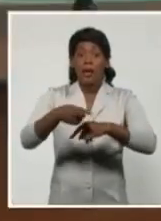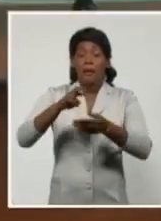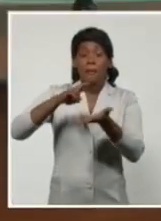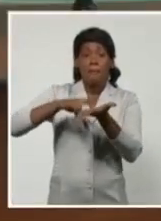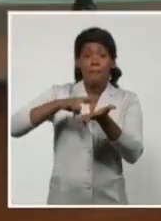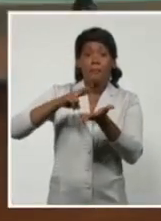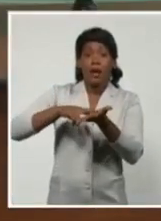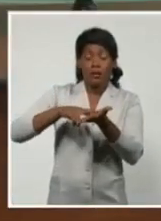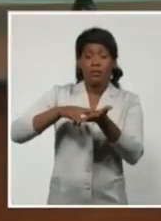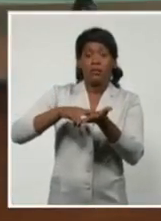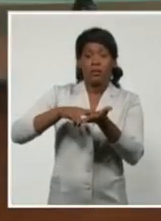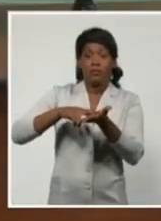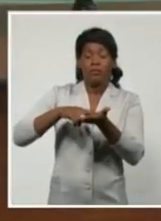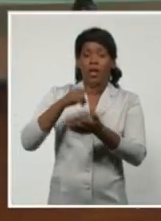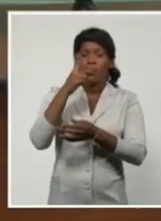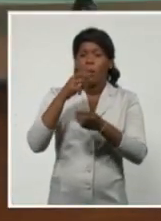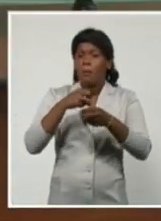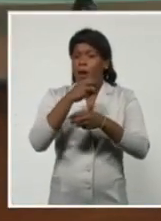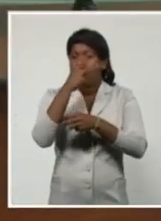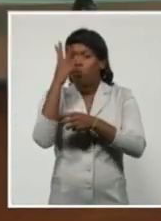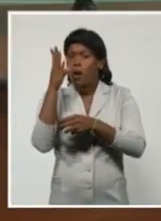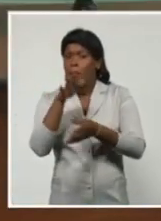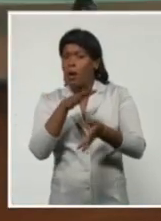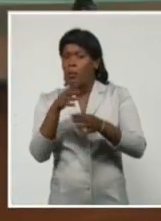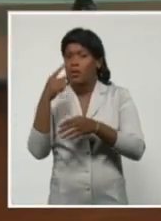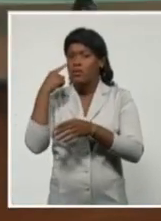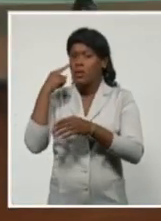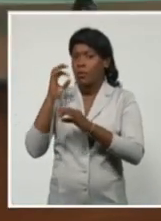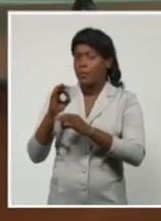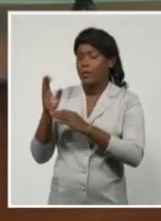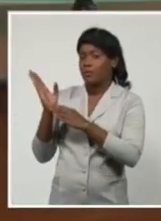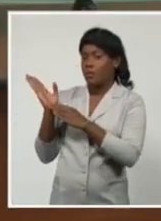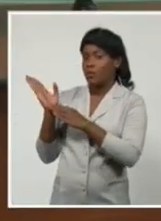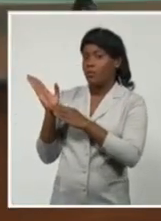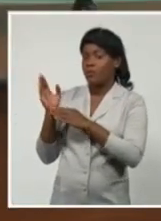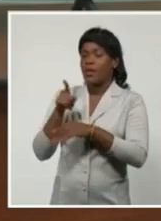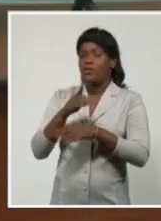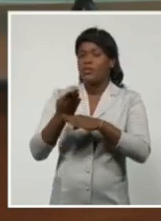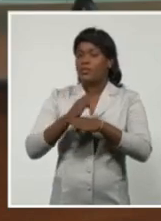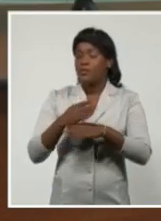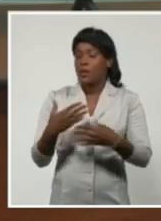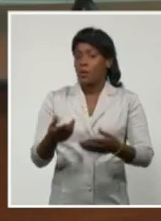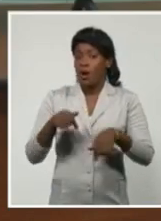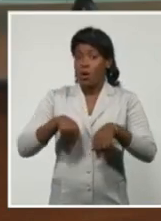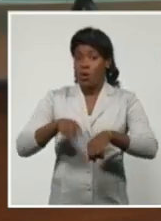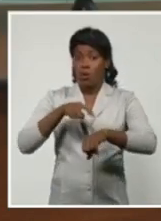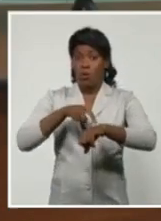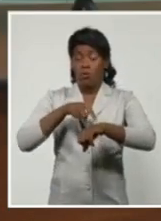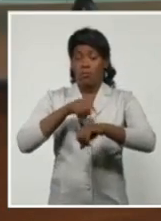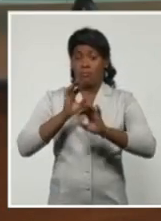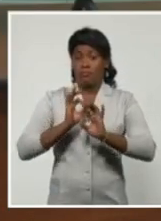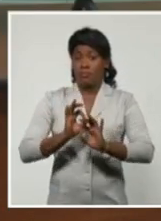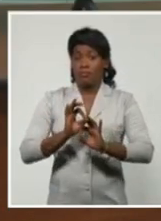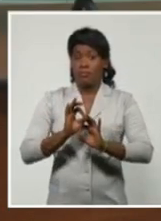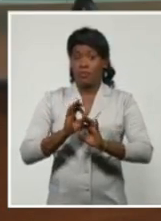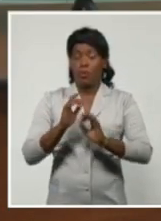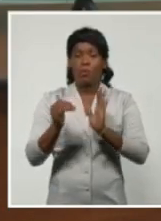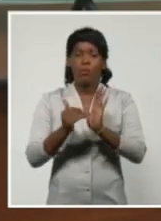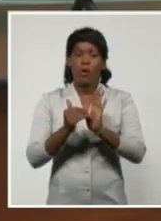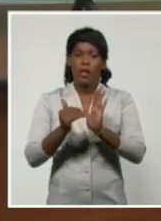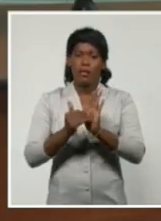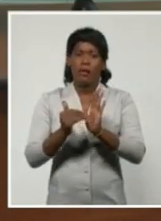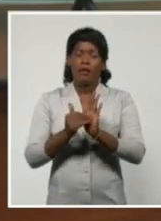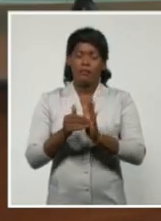A las 2 de la madrugada estará por aquí. Quiere decir que hoy, al final de la tarde